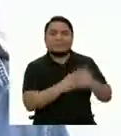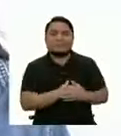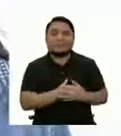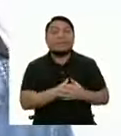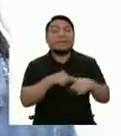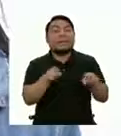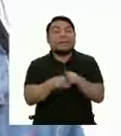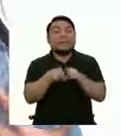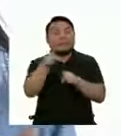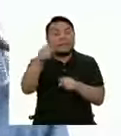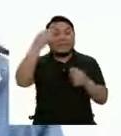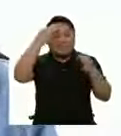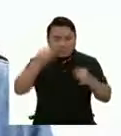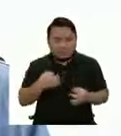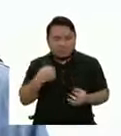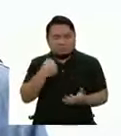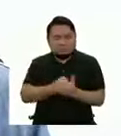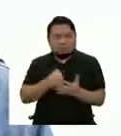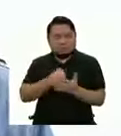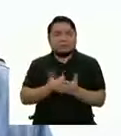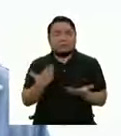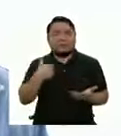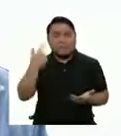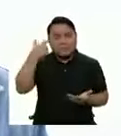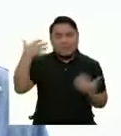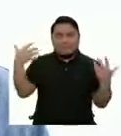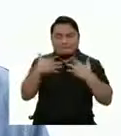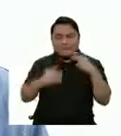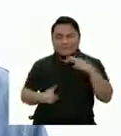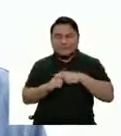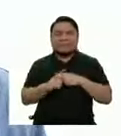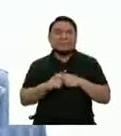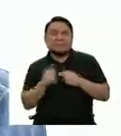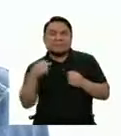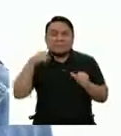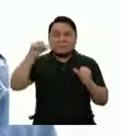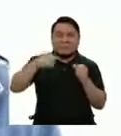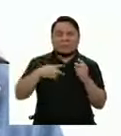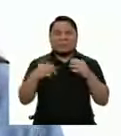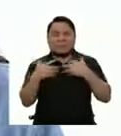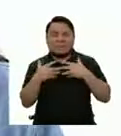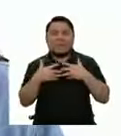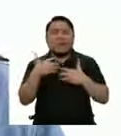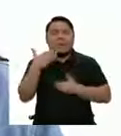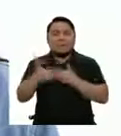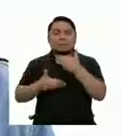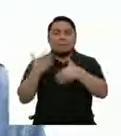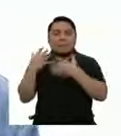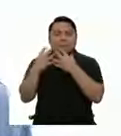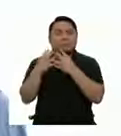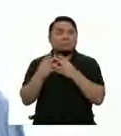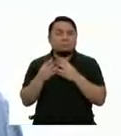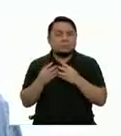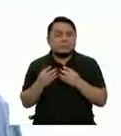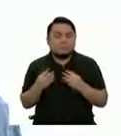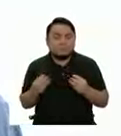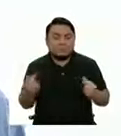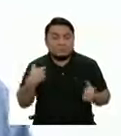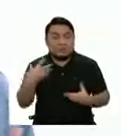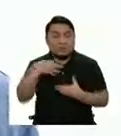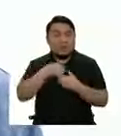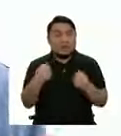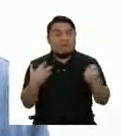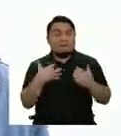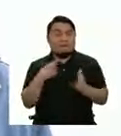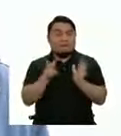Mientras decidamos afrontar nuestro miedo Ellos con el paso del tiempo Se irán perdiendo Y esta fuerza de